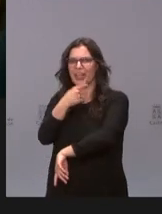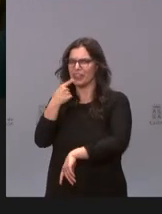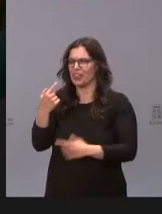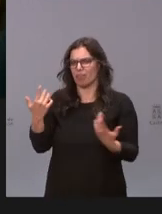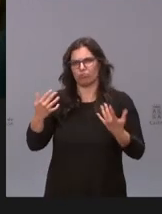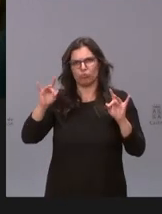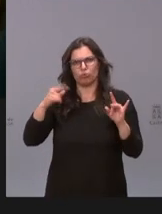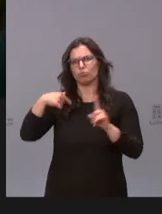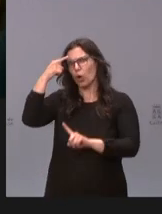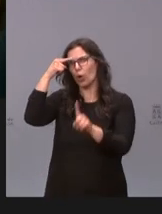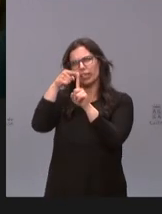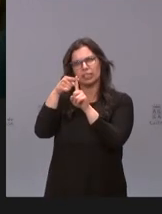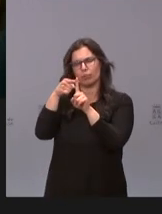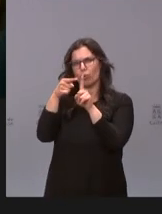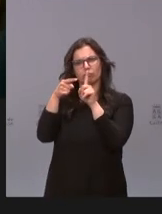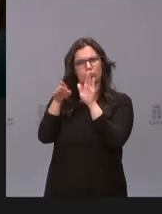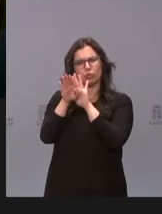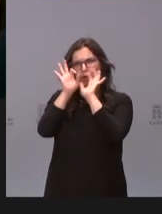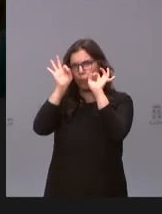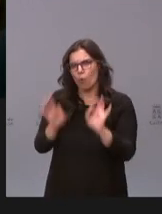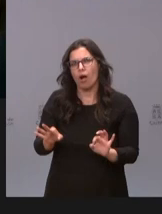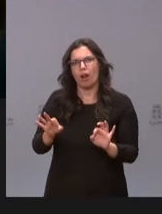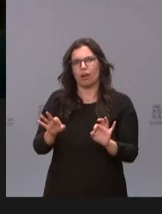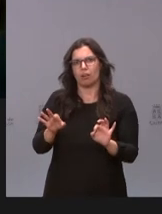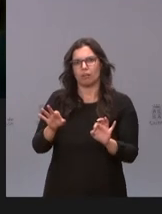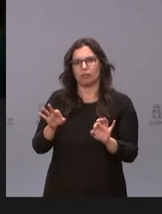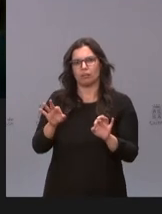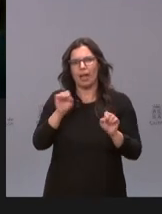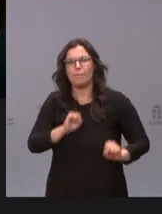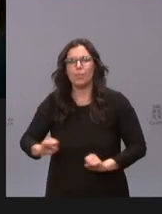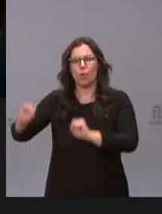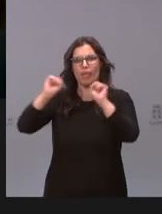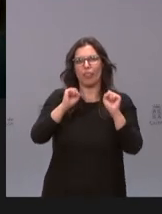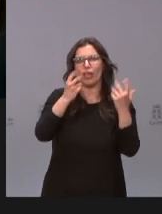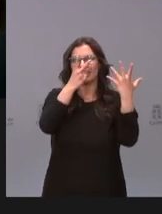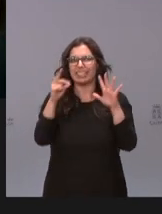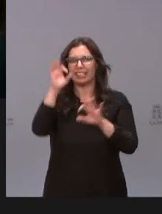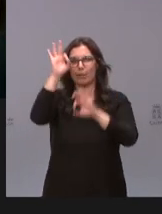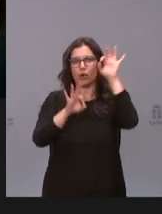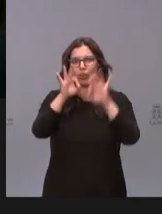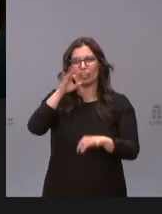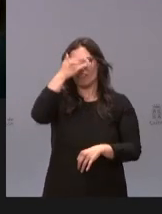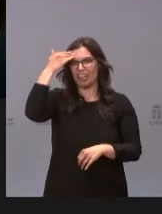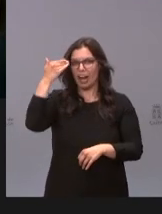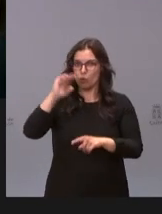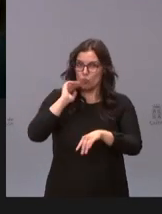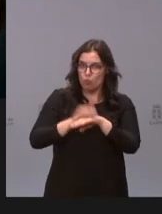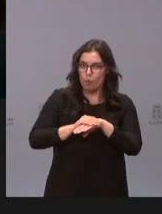que el objetivo se mantiene intacto que el objetivo de inmunizar a la población al 70% de la población en verano es